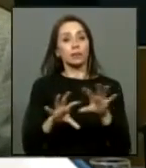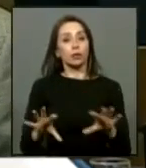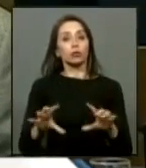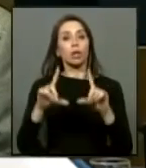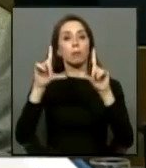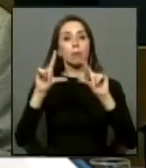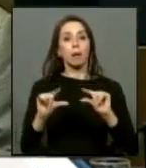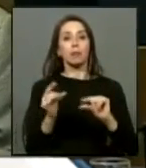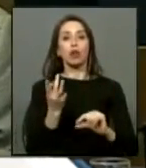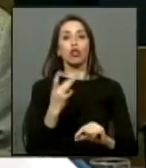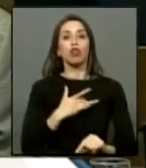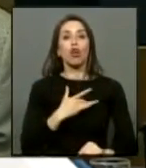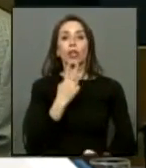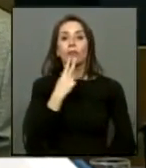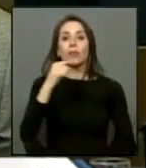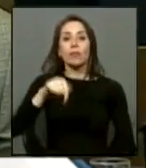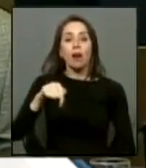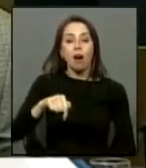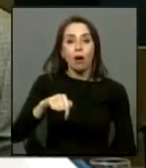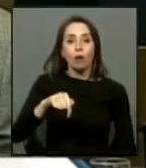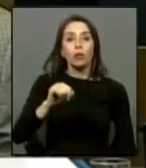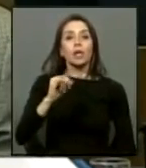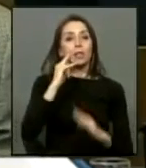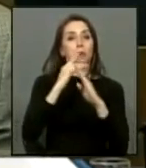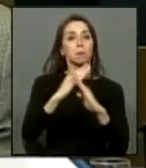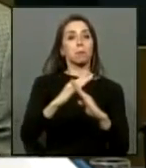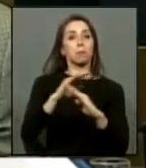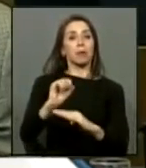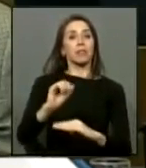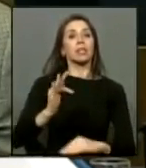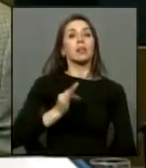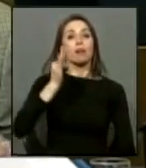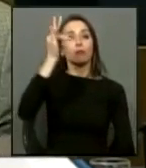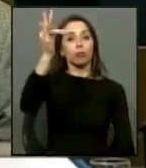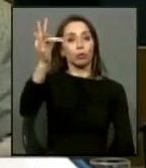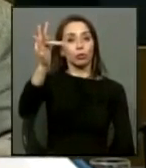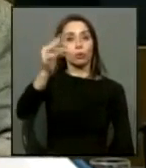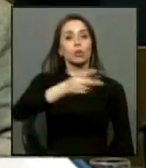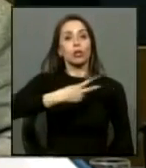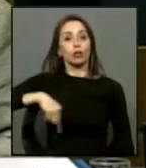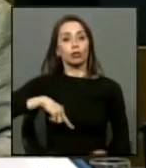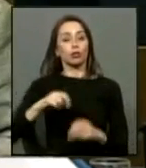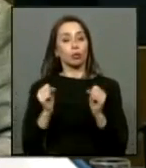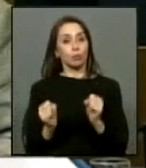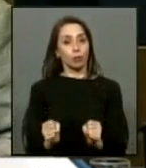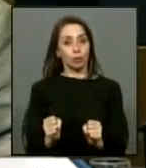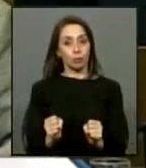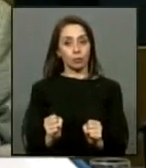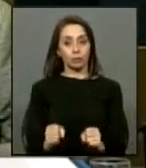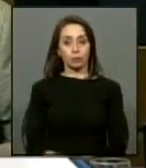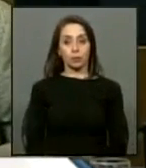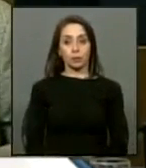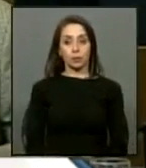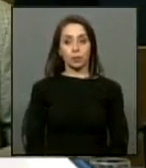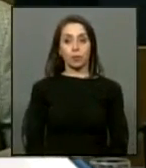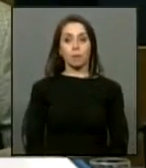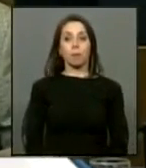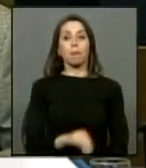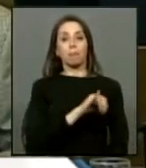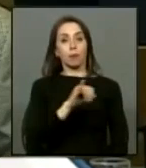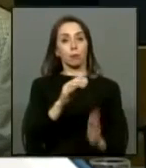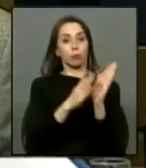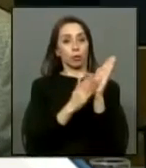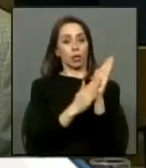el dolor del presente y para prevenir el del futuro en cuanto nos sea posible más adelante en ese